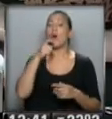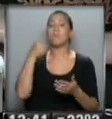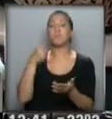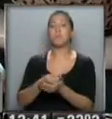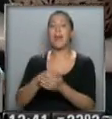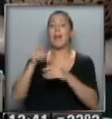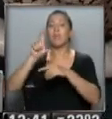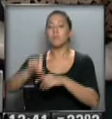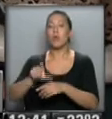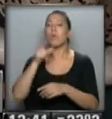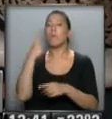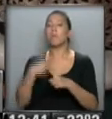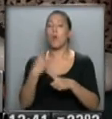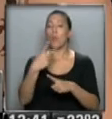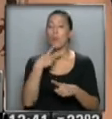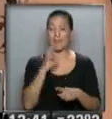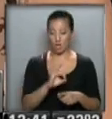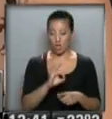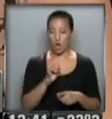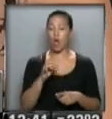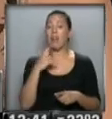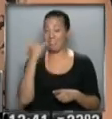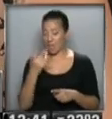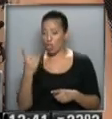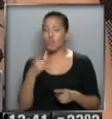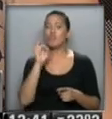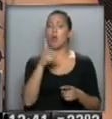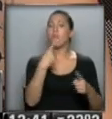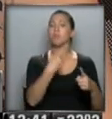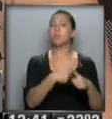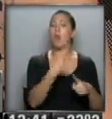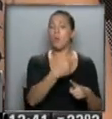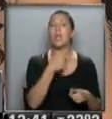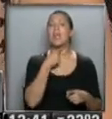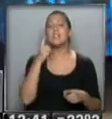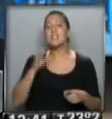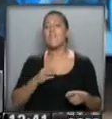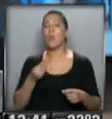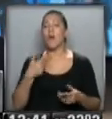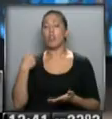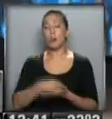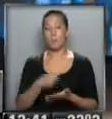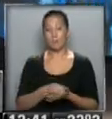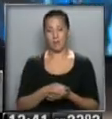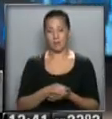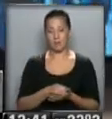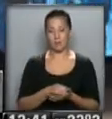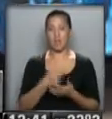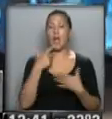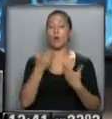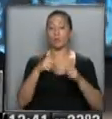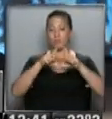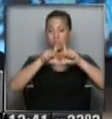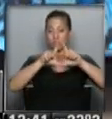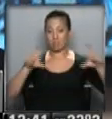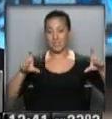uno de ellos. Hace 20 días hizo el reclamo. Bueno, quiere saber cuándo lo va a estar cobrando. Vamos a ayudar con una placa para esta pregunta. En